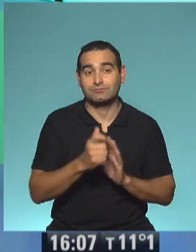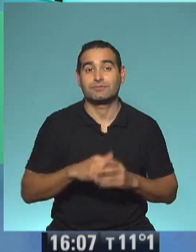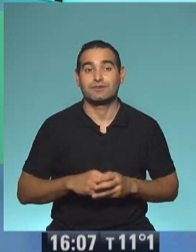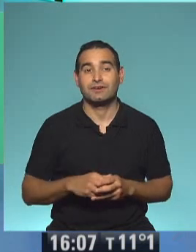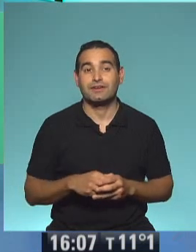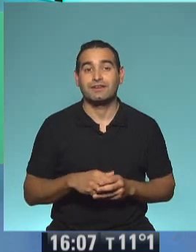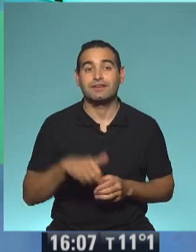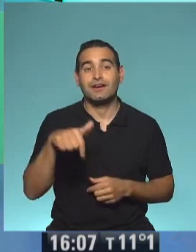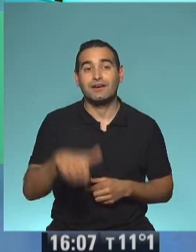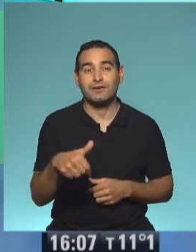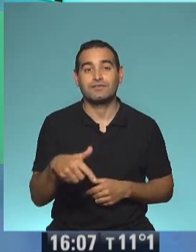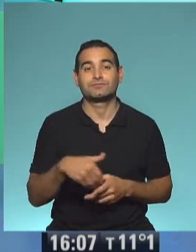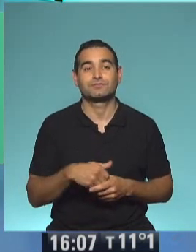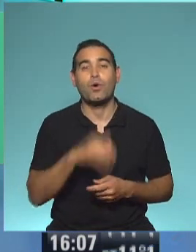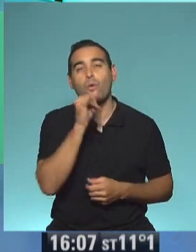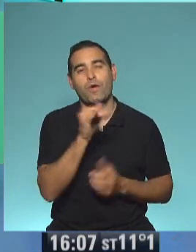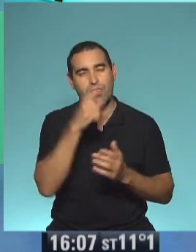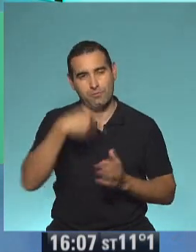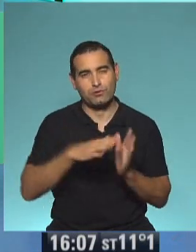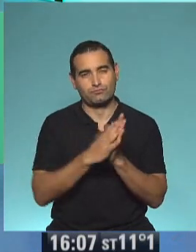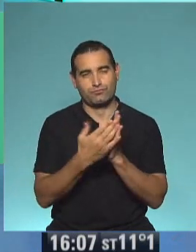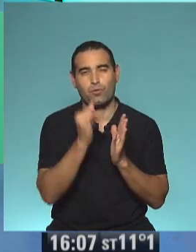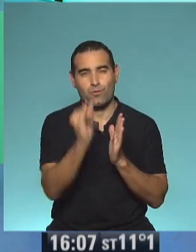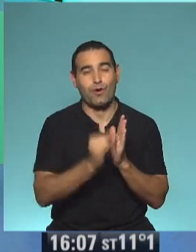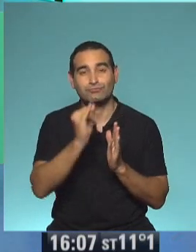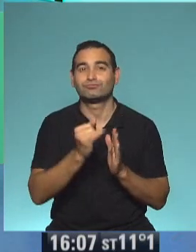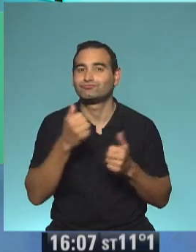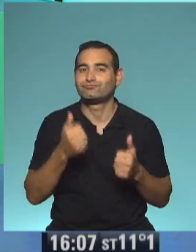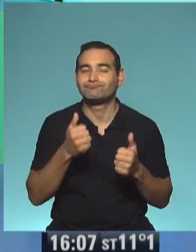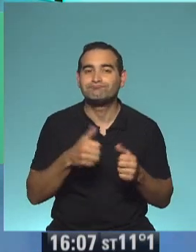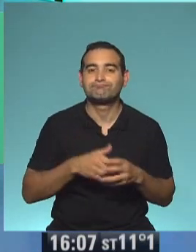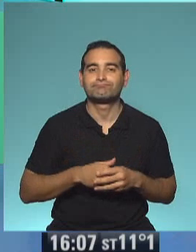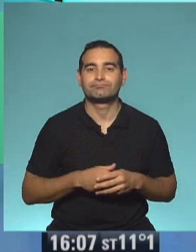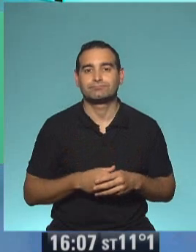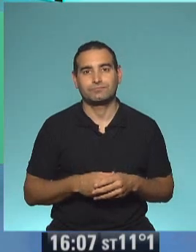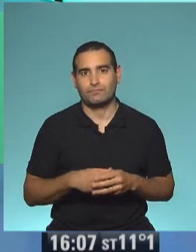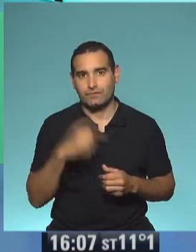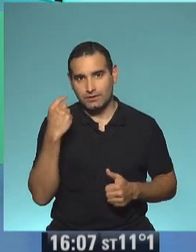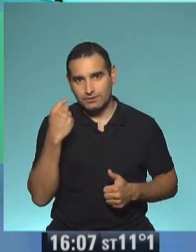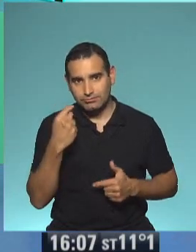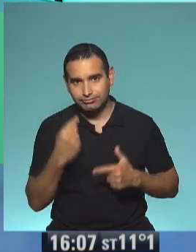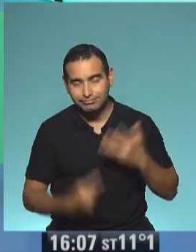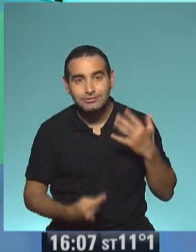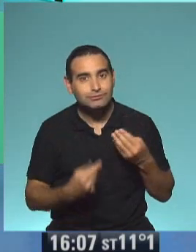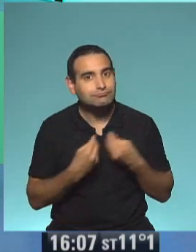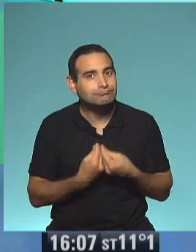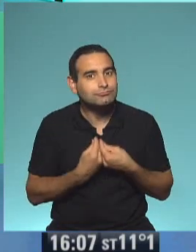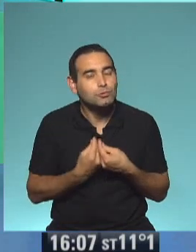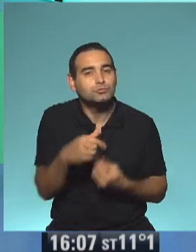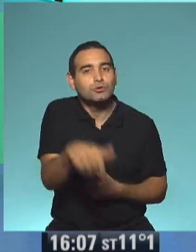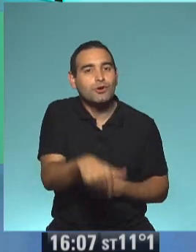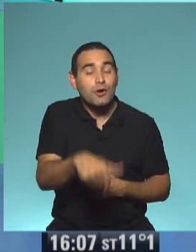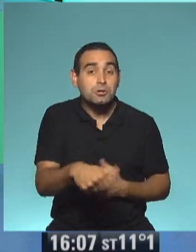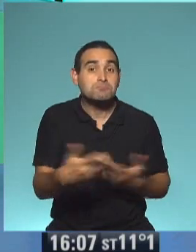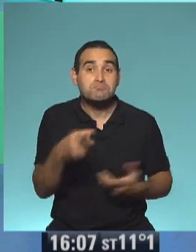llegamos al... ¡Cuento! Buenísimo. Bueno, un montón de cosas tenemos hoy,